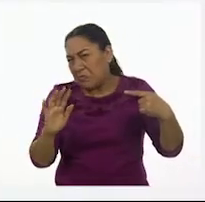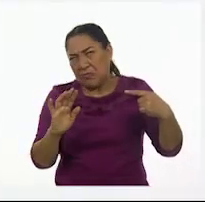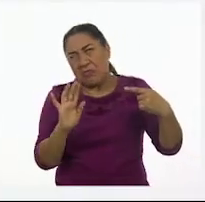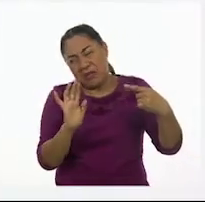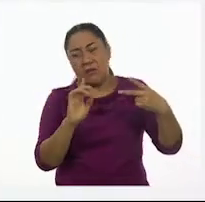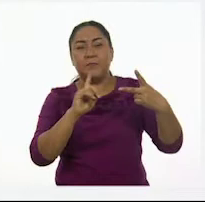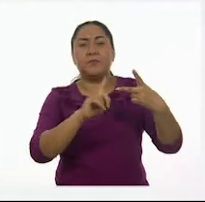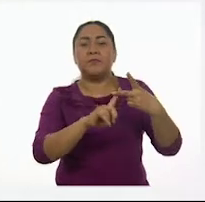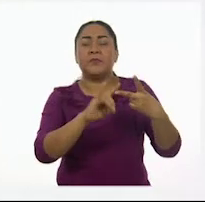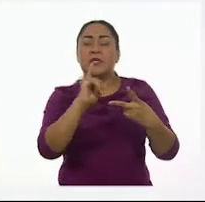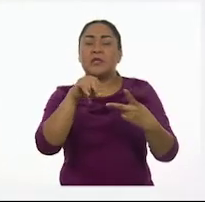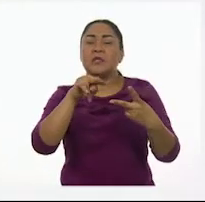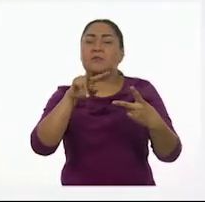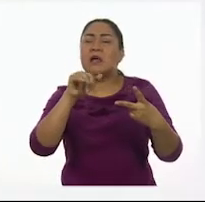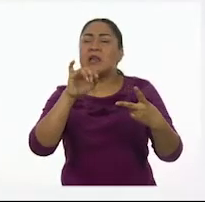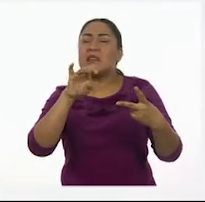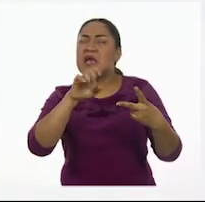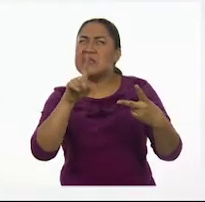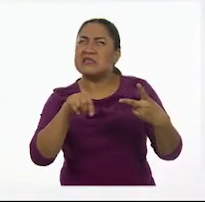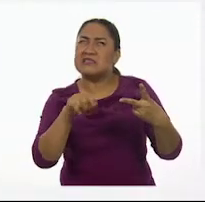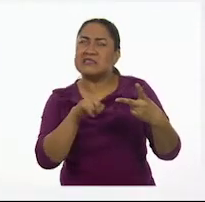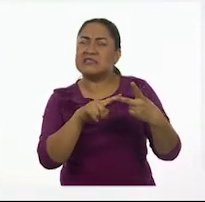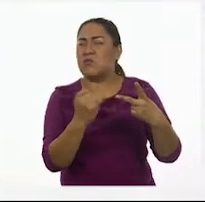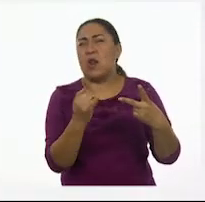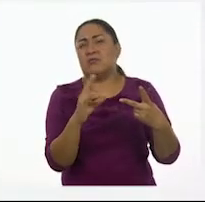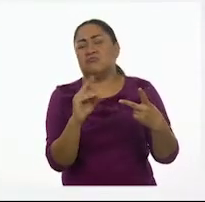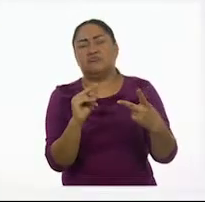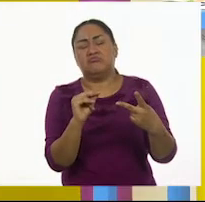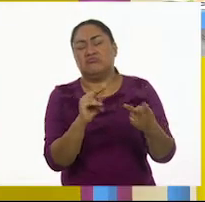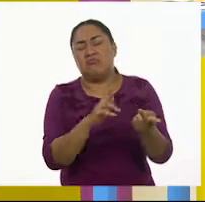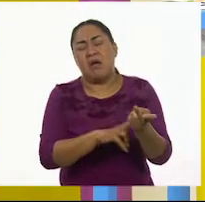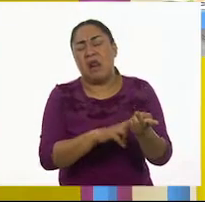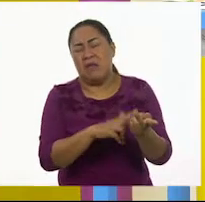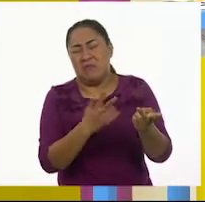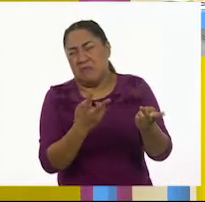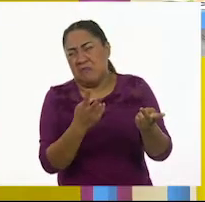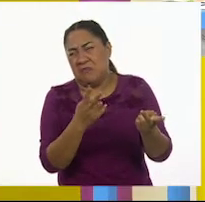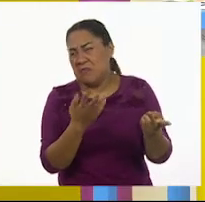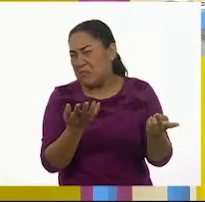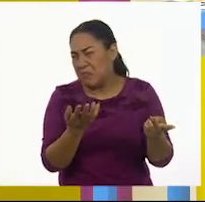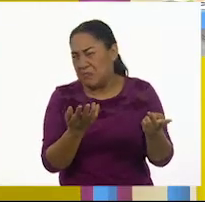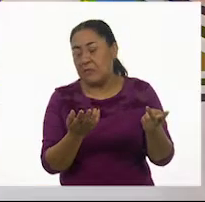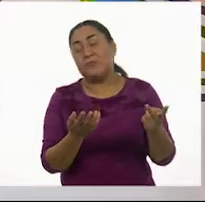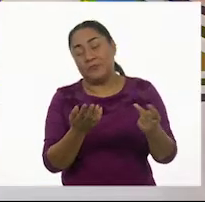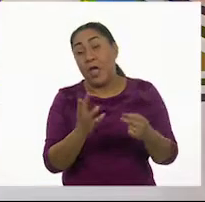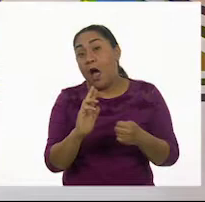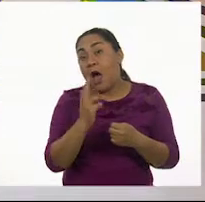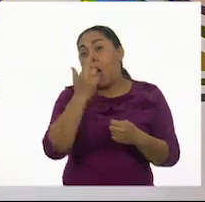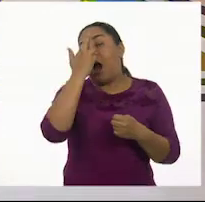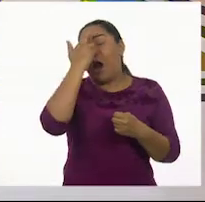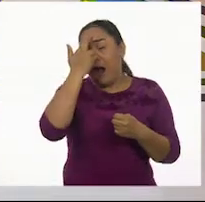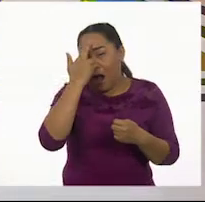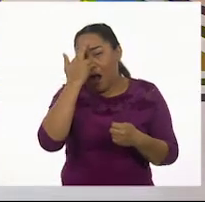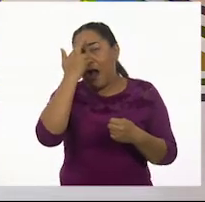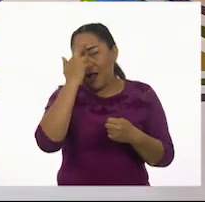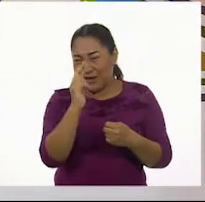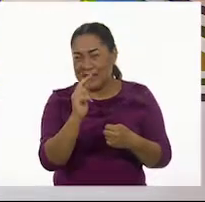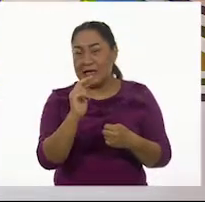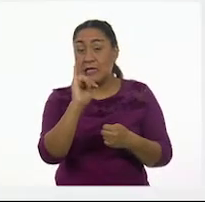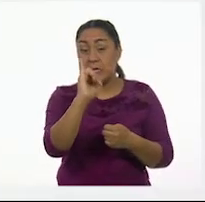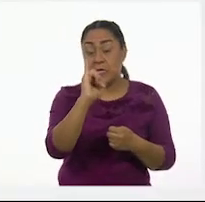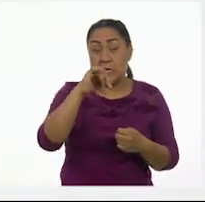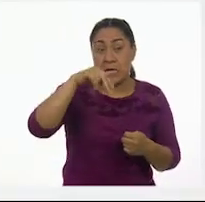decíamos algo inválido o que no es... Algo... Ah, recuerdo ahorita que algunas palabras que empezaban con in,